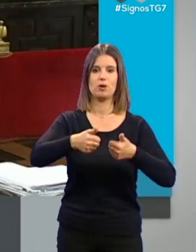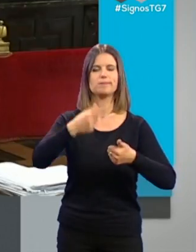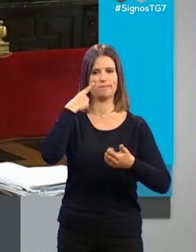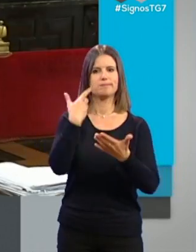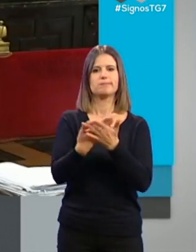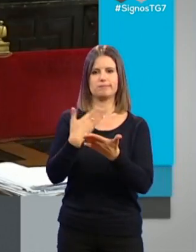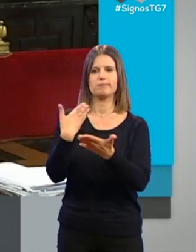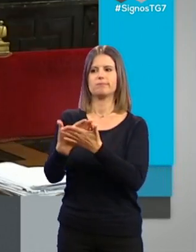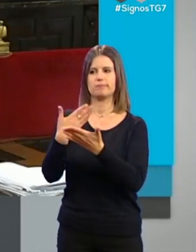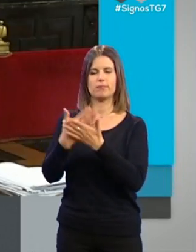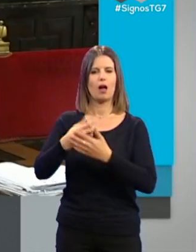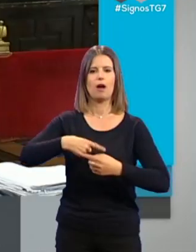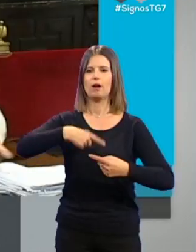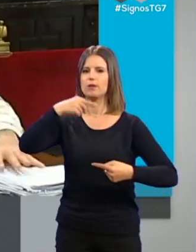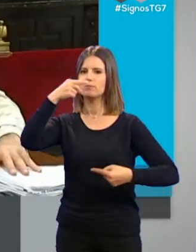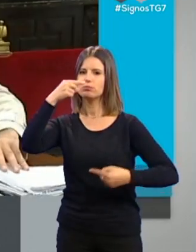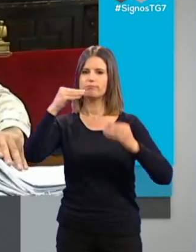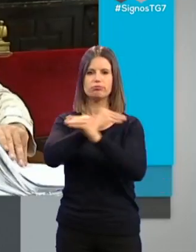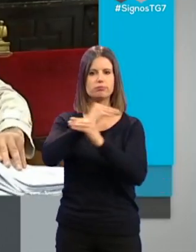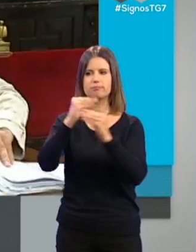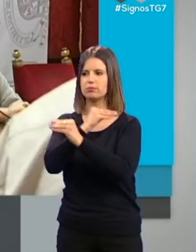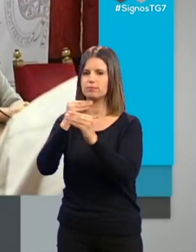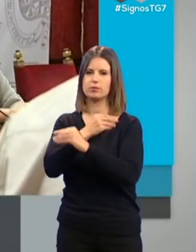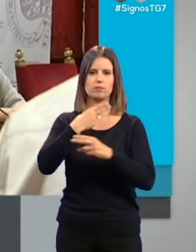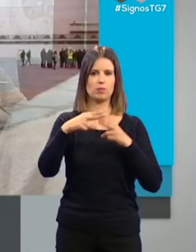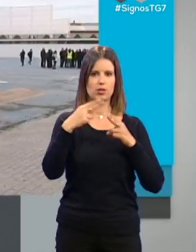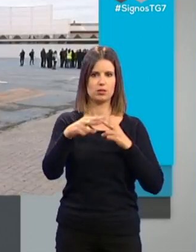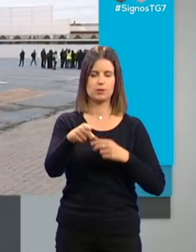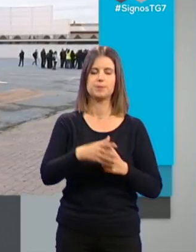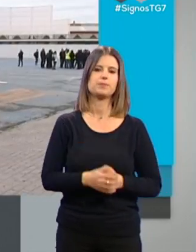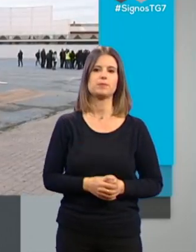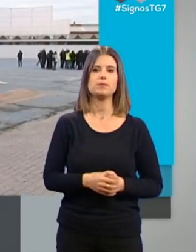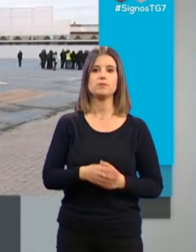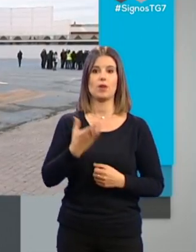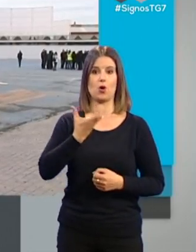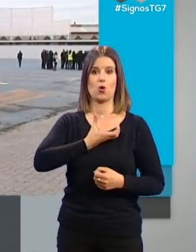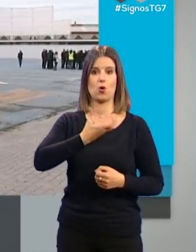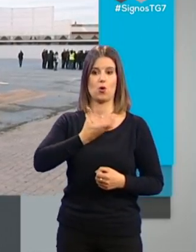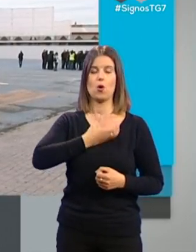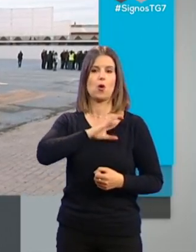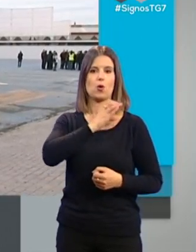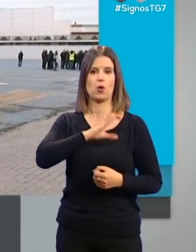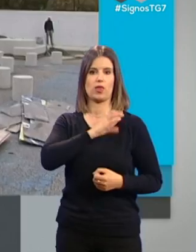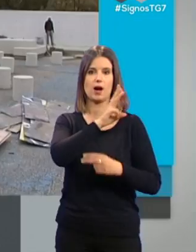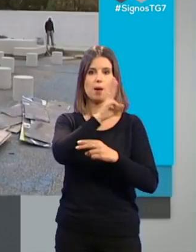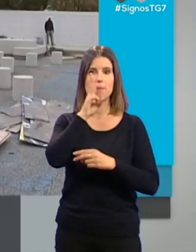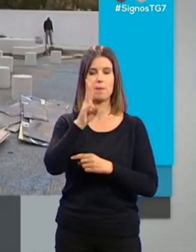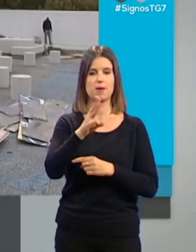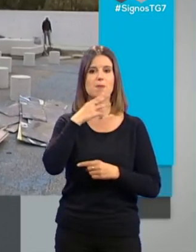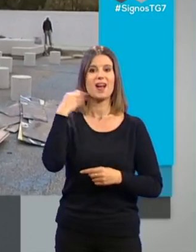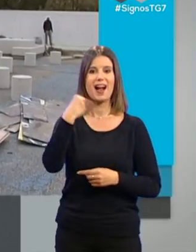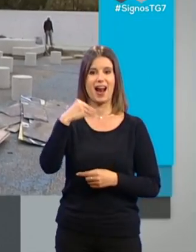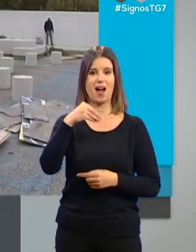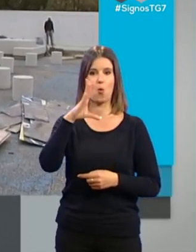seguían produciéndose disputas partidistas en torno al mismo. El concejal del Partido Popular del Ayuntamiento de Granada, Rafael